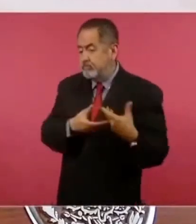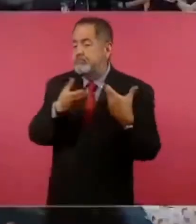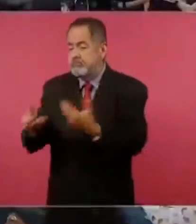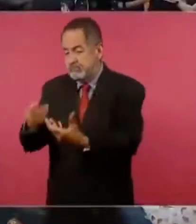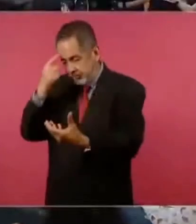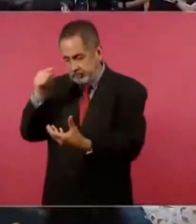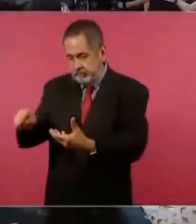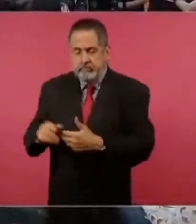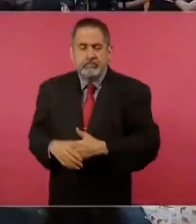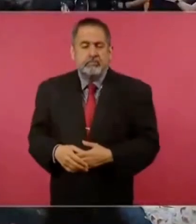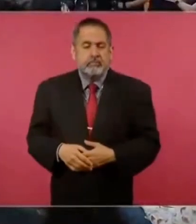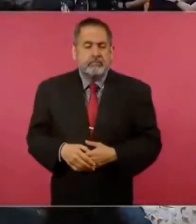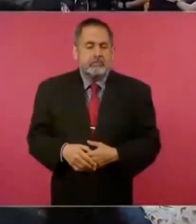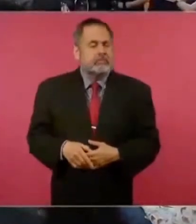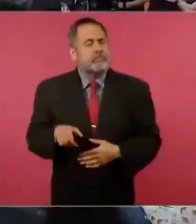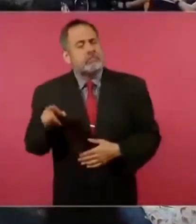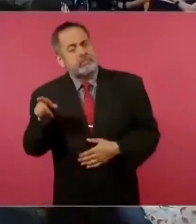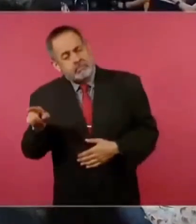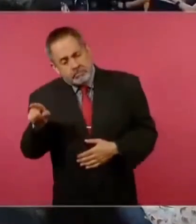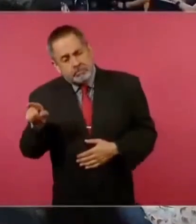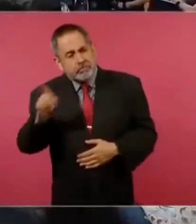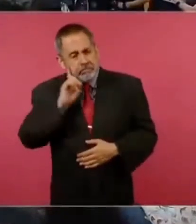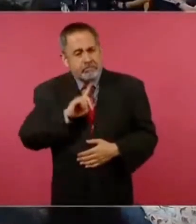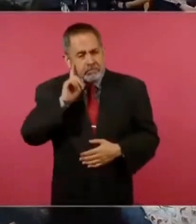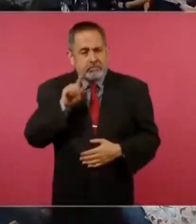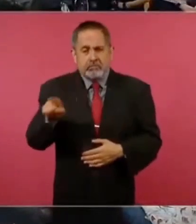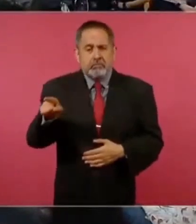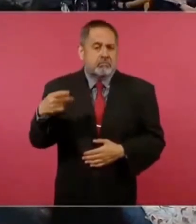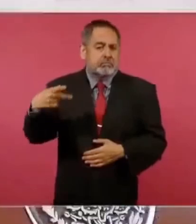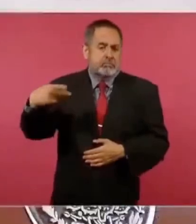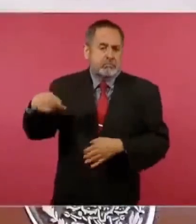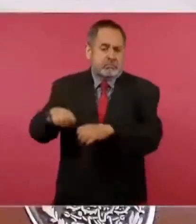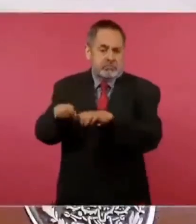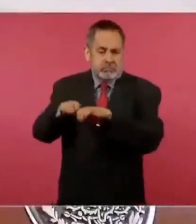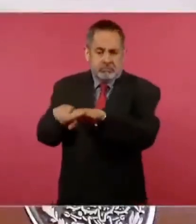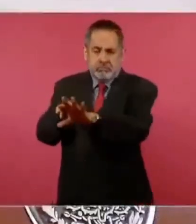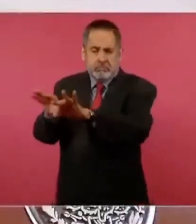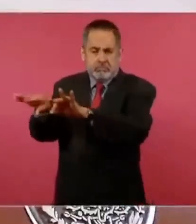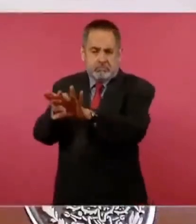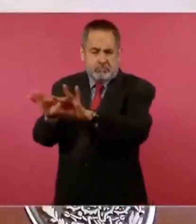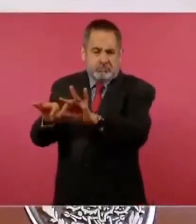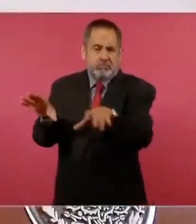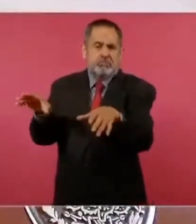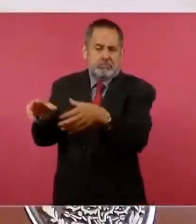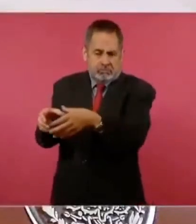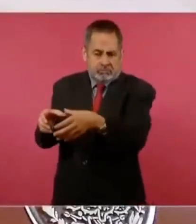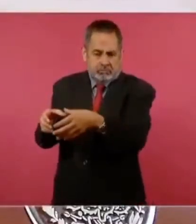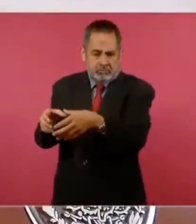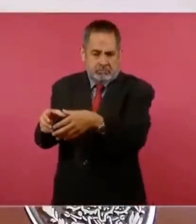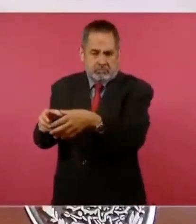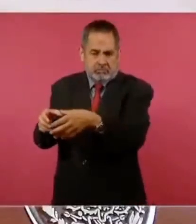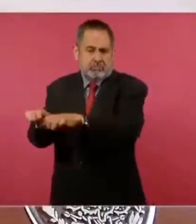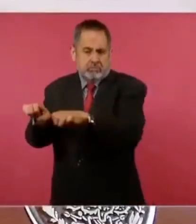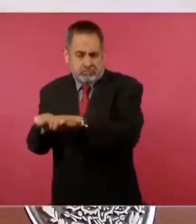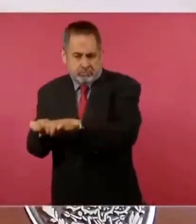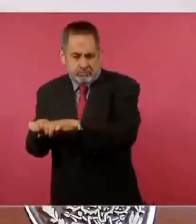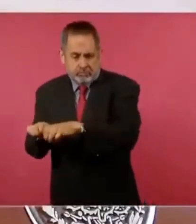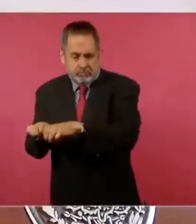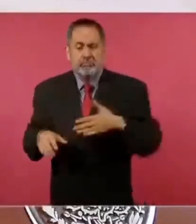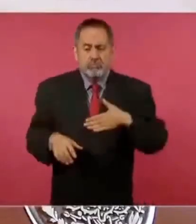Ella va a nombrar a sus colaboradores, mujeres y hombres,